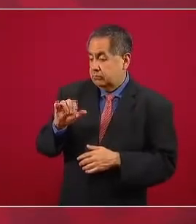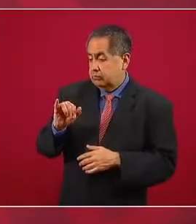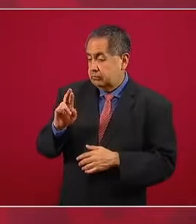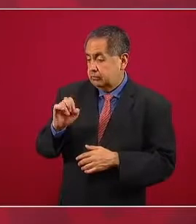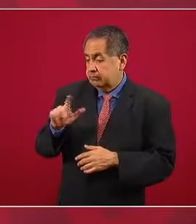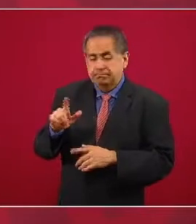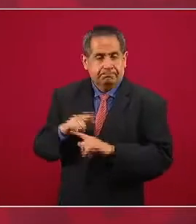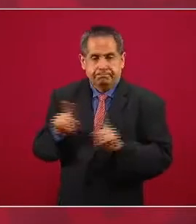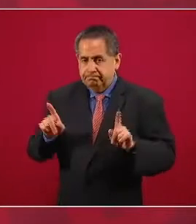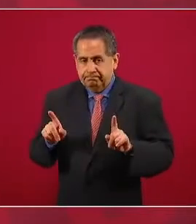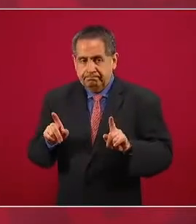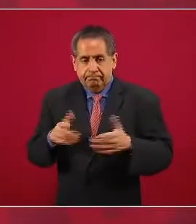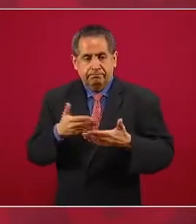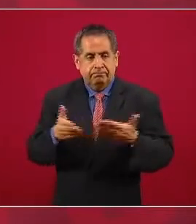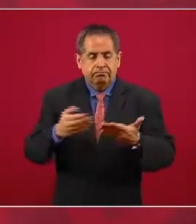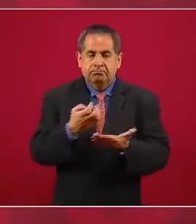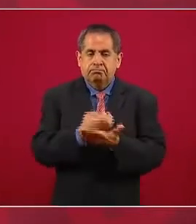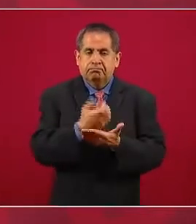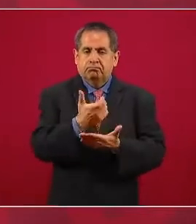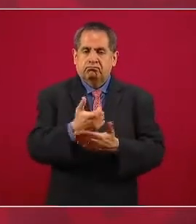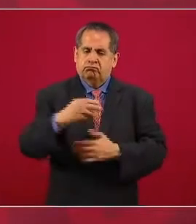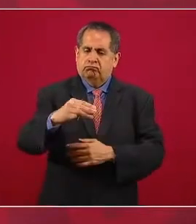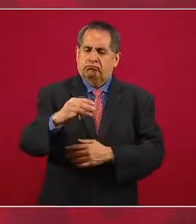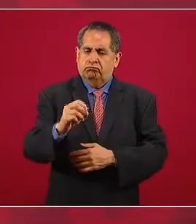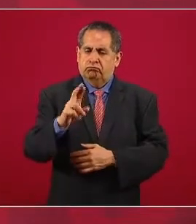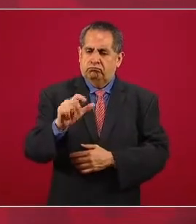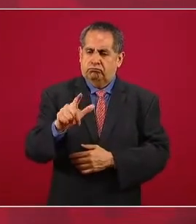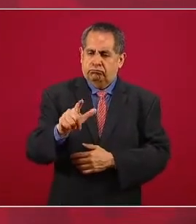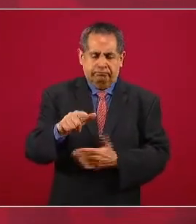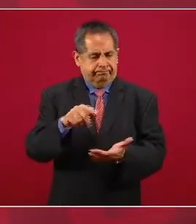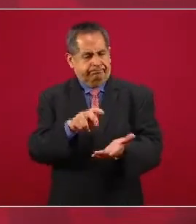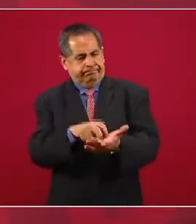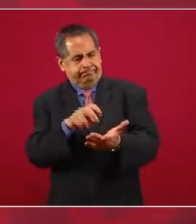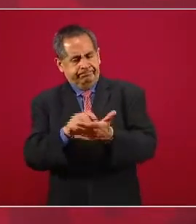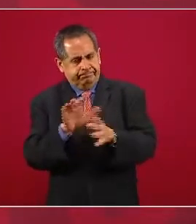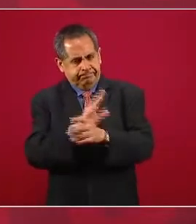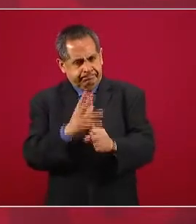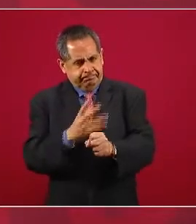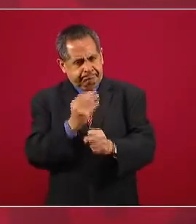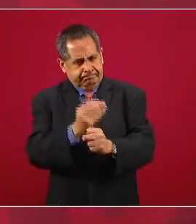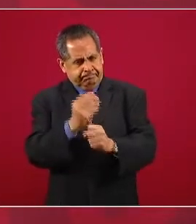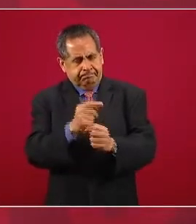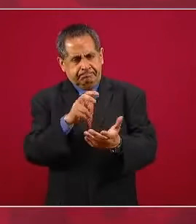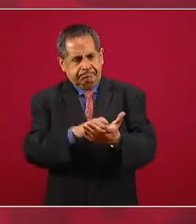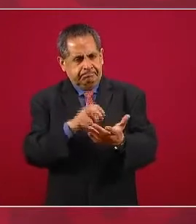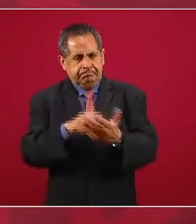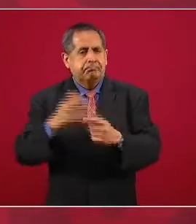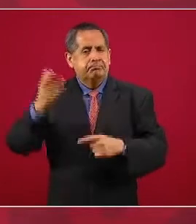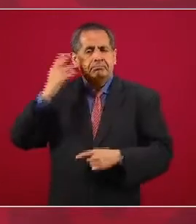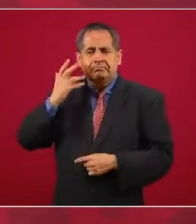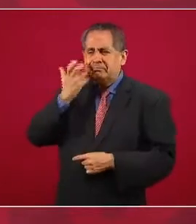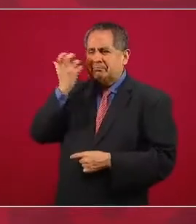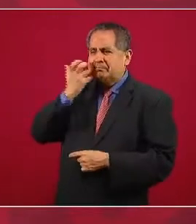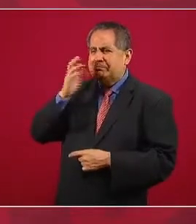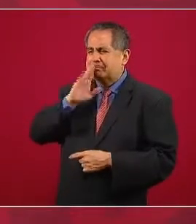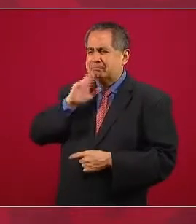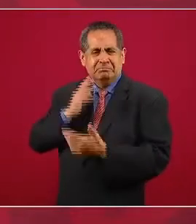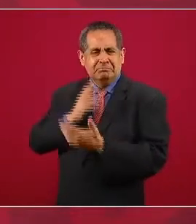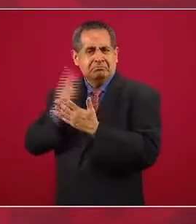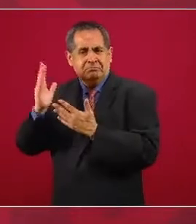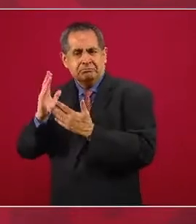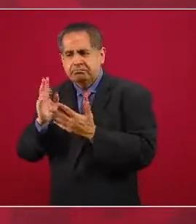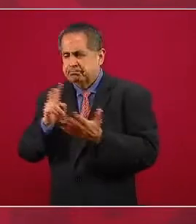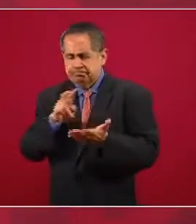de la economía moral, empezar a corregir esos excesos del pasado.